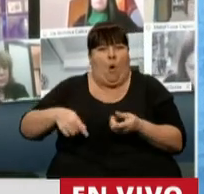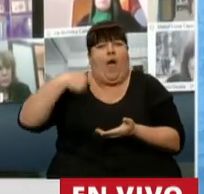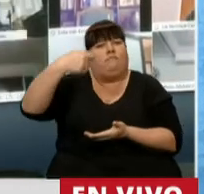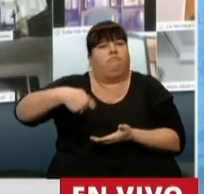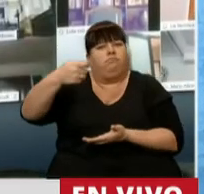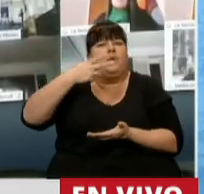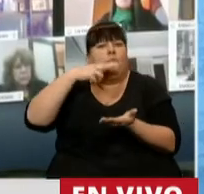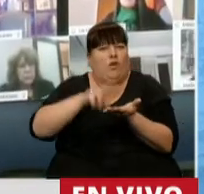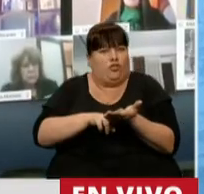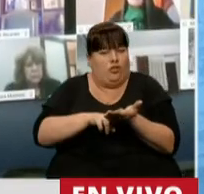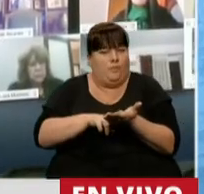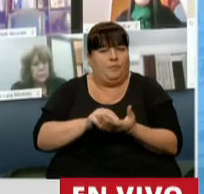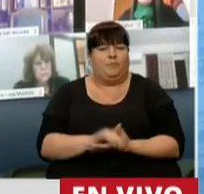fisco.